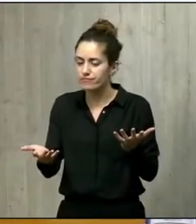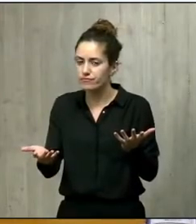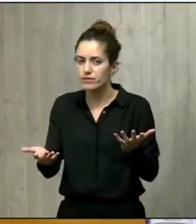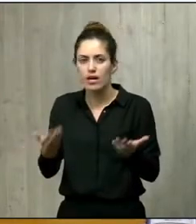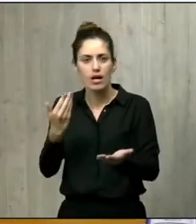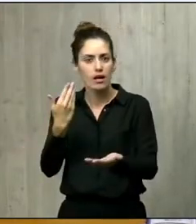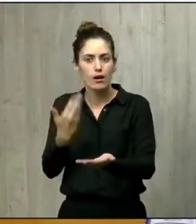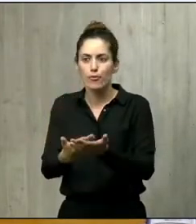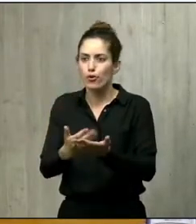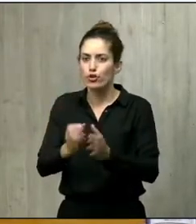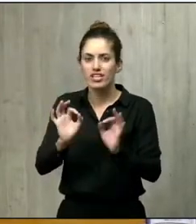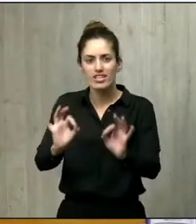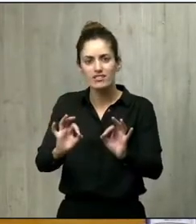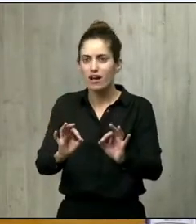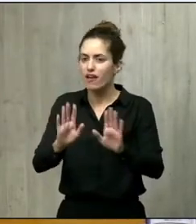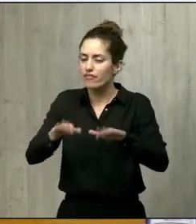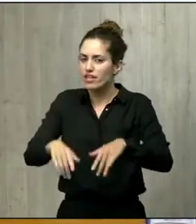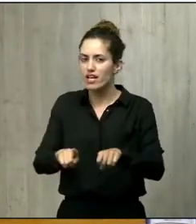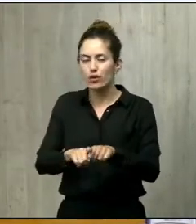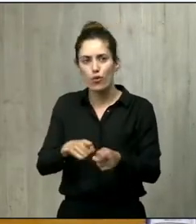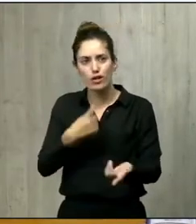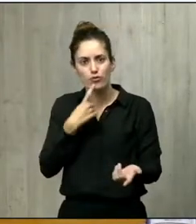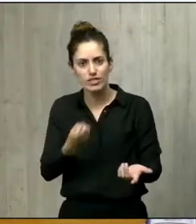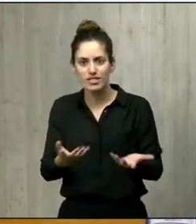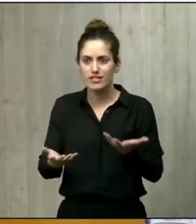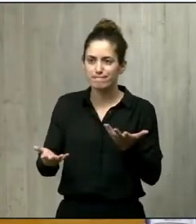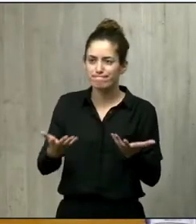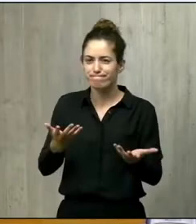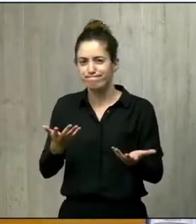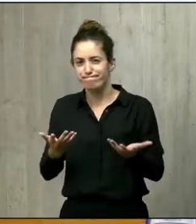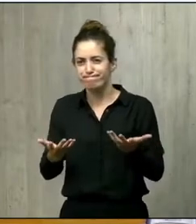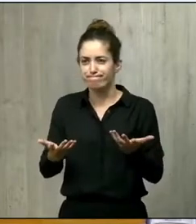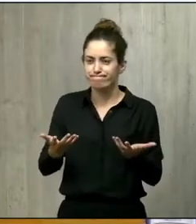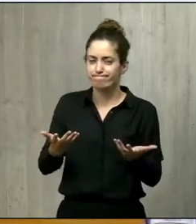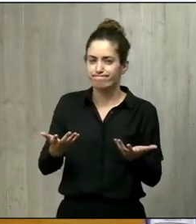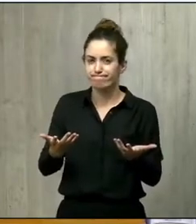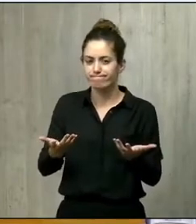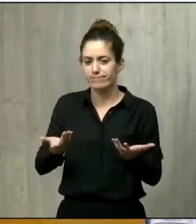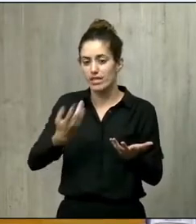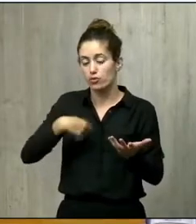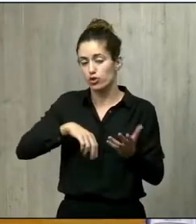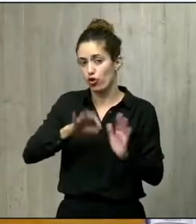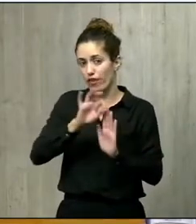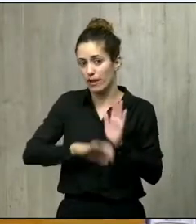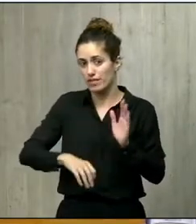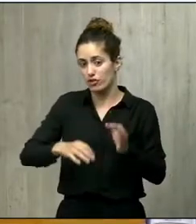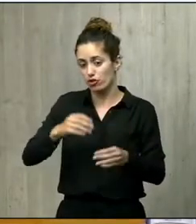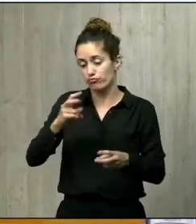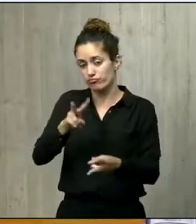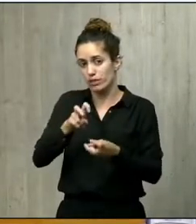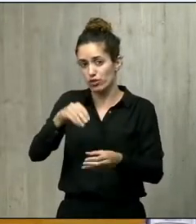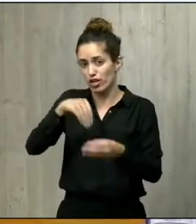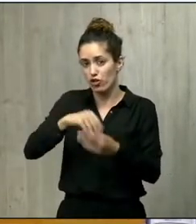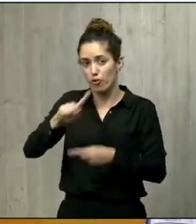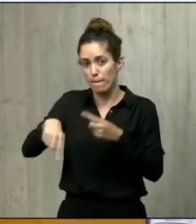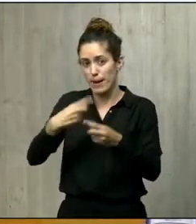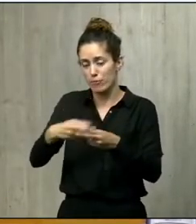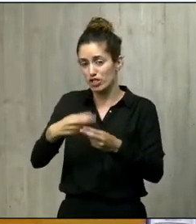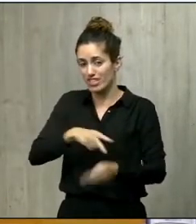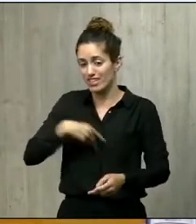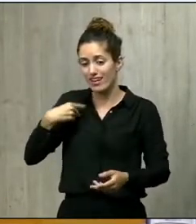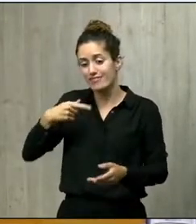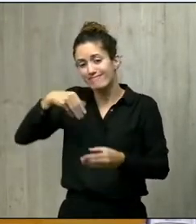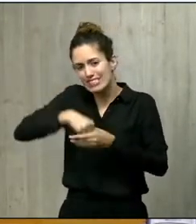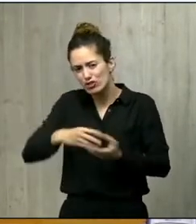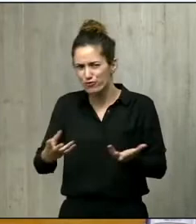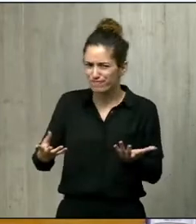propuestas difícilmente tendrían acomodo en nuestro ordenamiento tributario y en la política general que estamos siguiendo. Otra